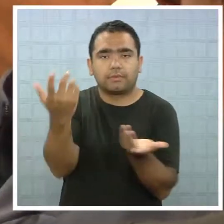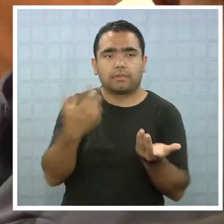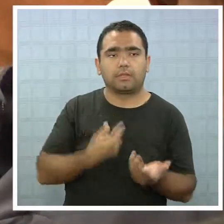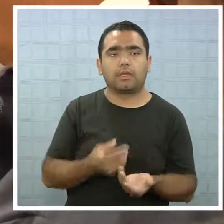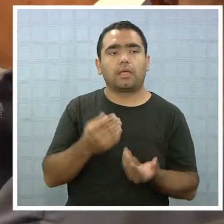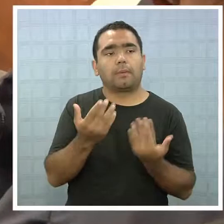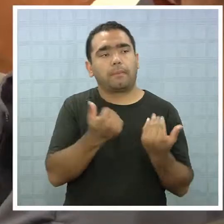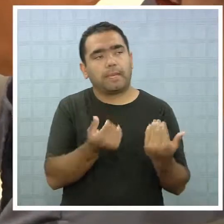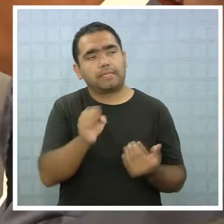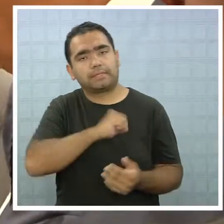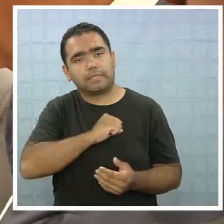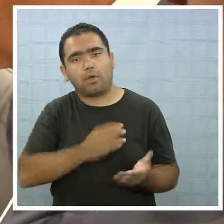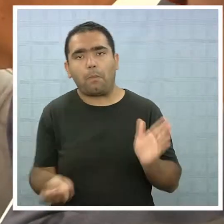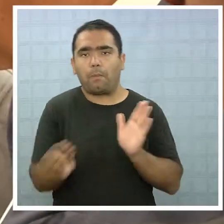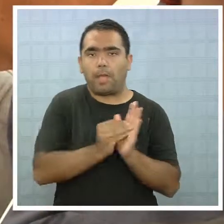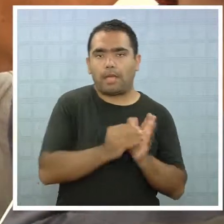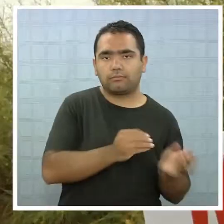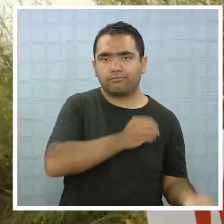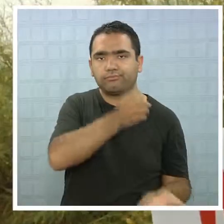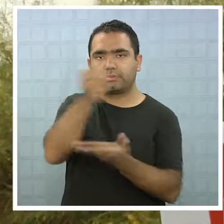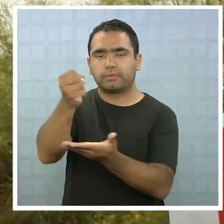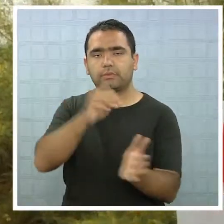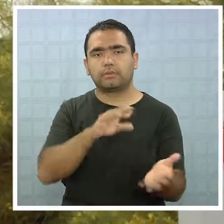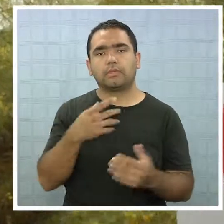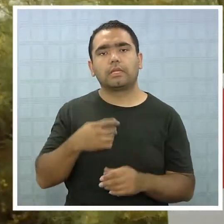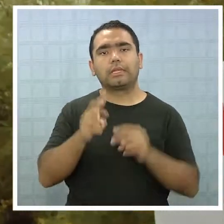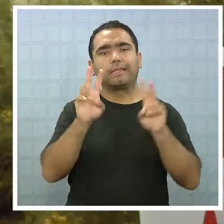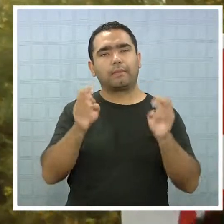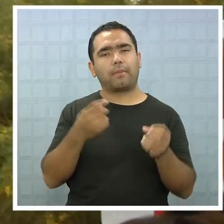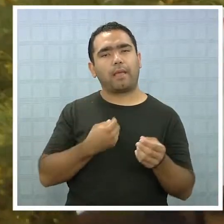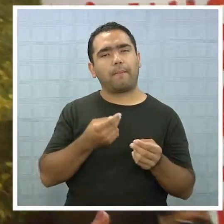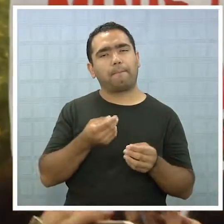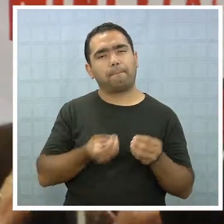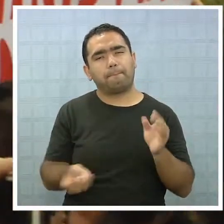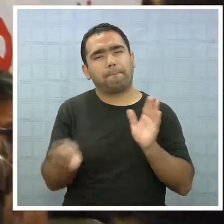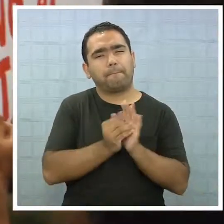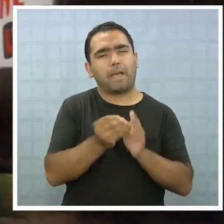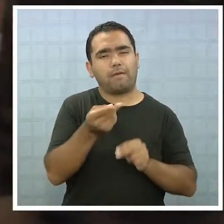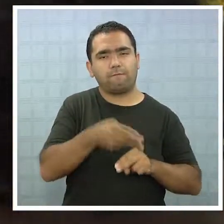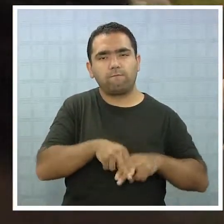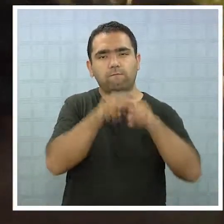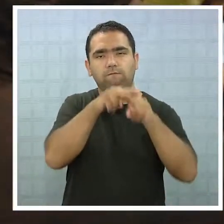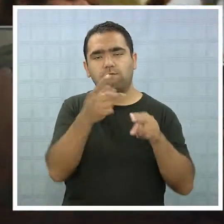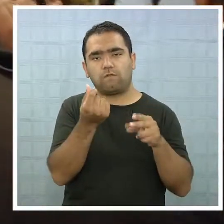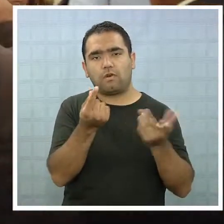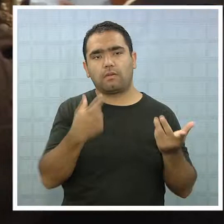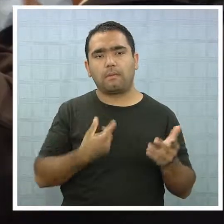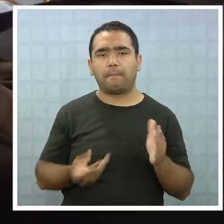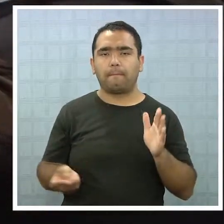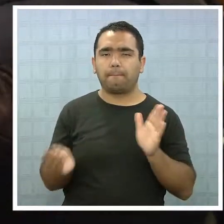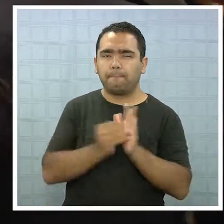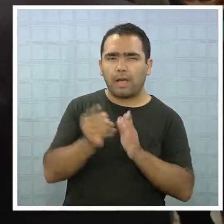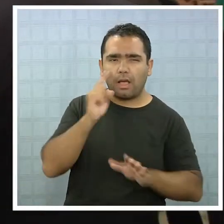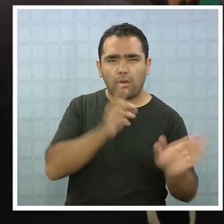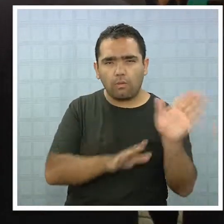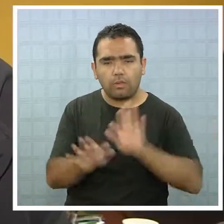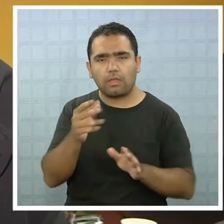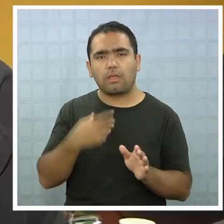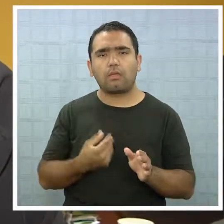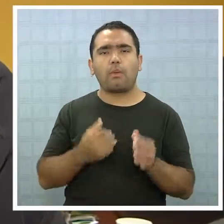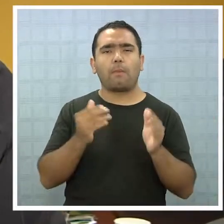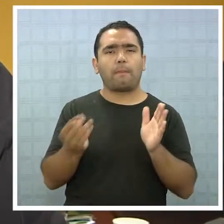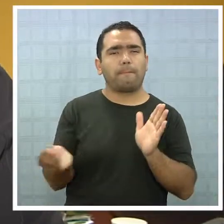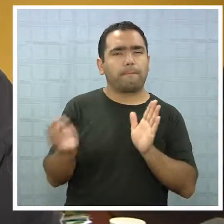entregados más beneficios. Son temas de mayor fondo, necesitan mayor cuidado, necesitan mayor